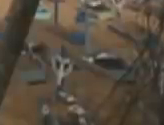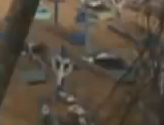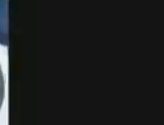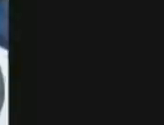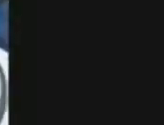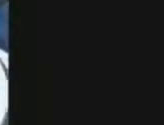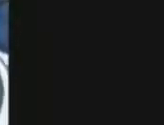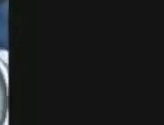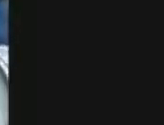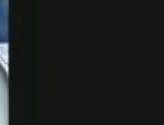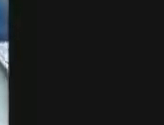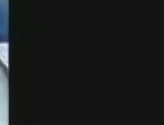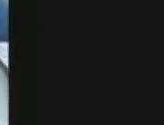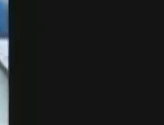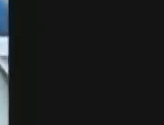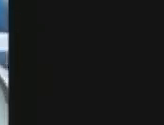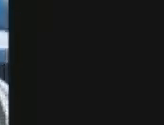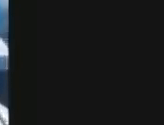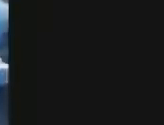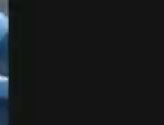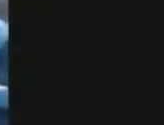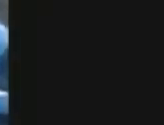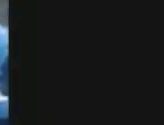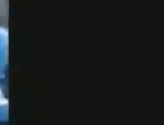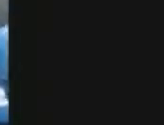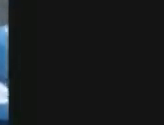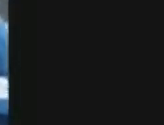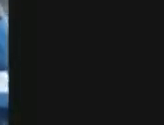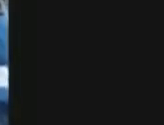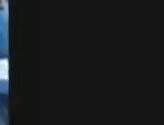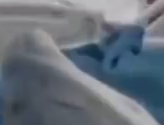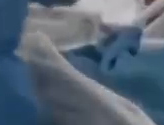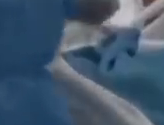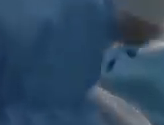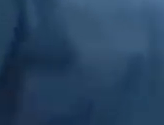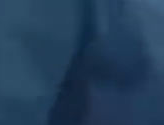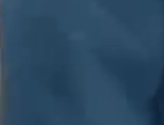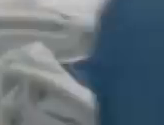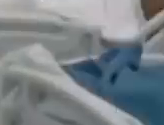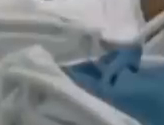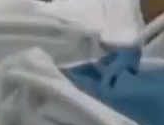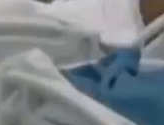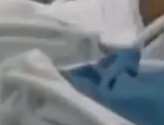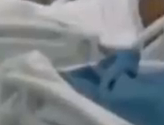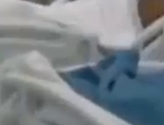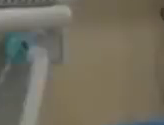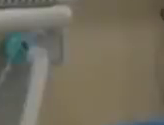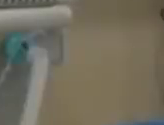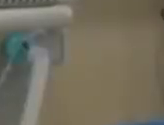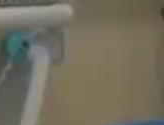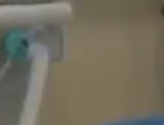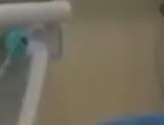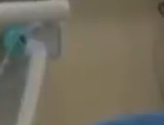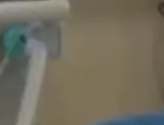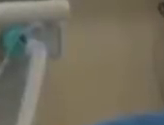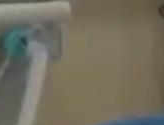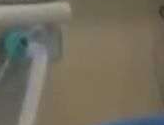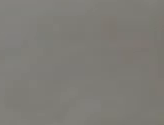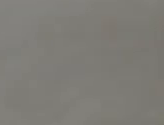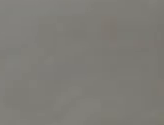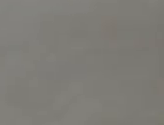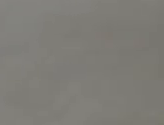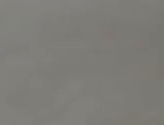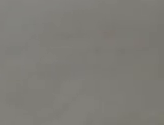del país el dinero que le sobra a sus millonarios les falta a sus hospitales en Sao Paulo se registran uno de cada cuatro muertos por la